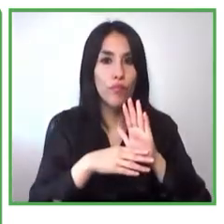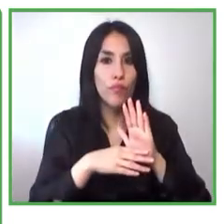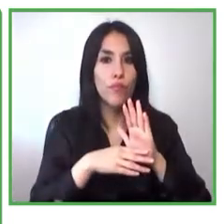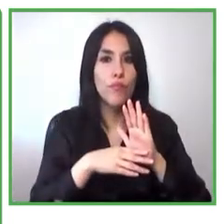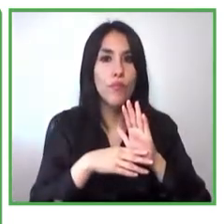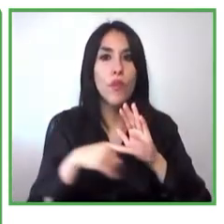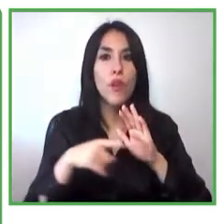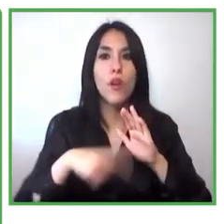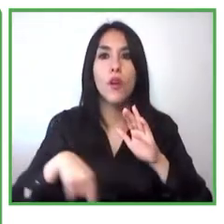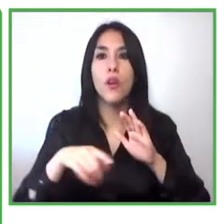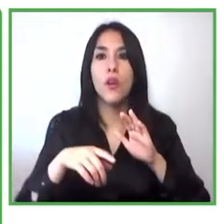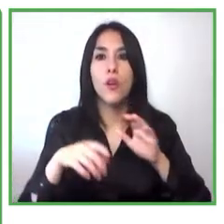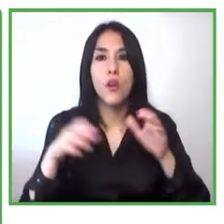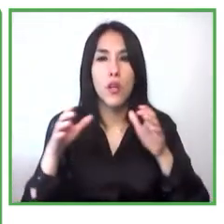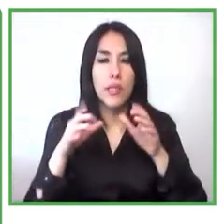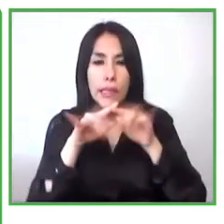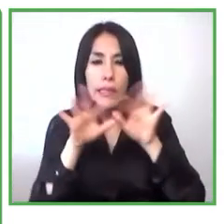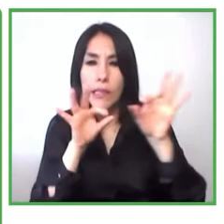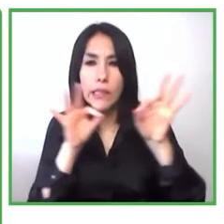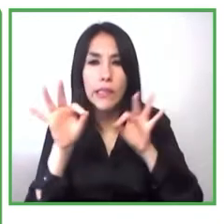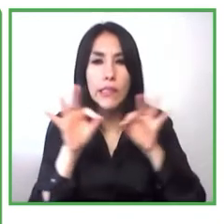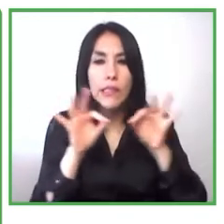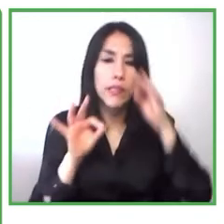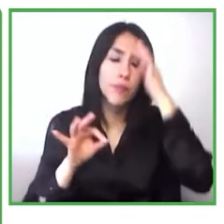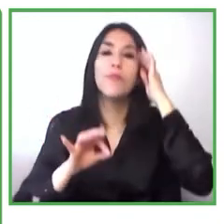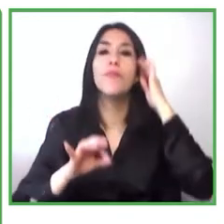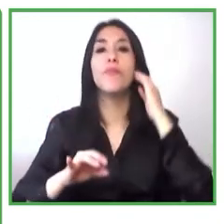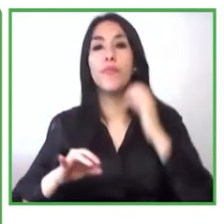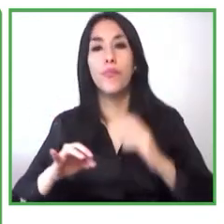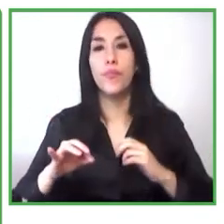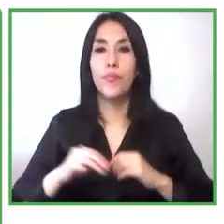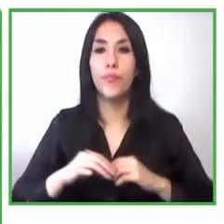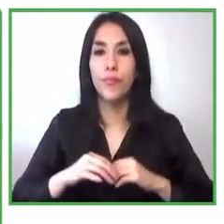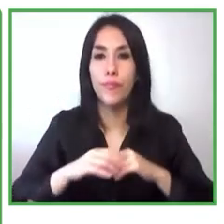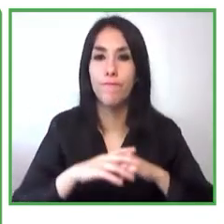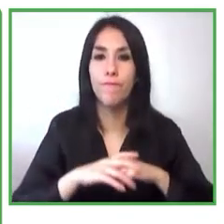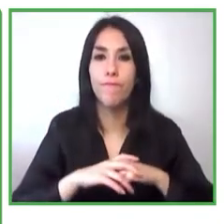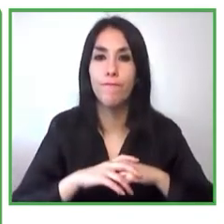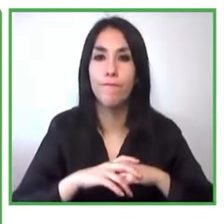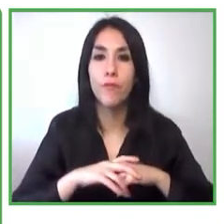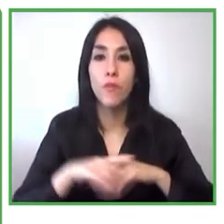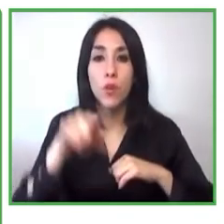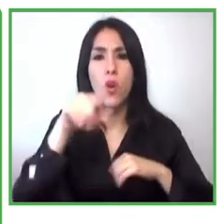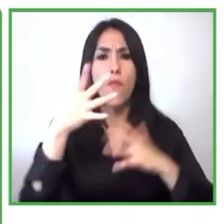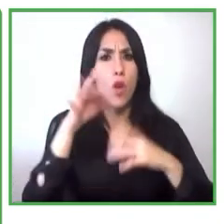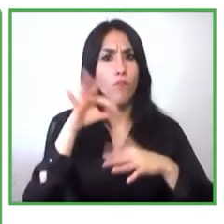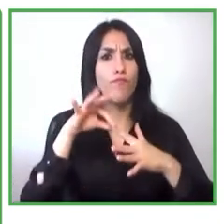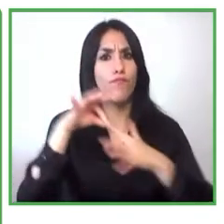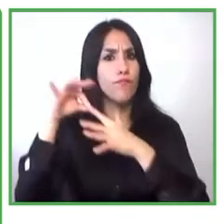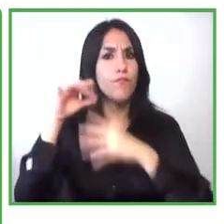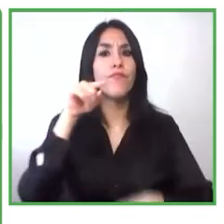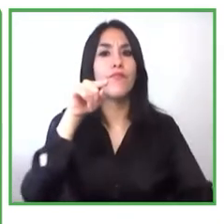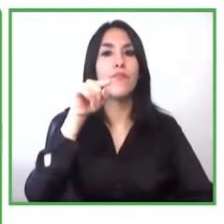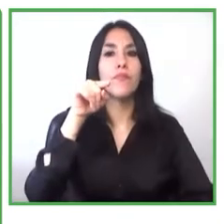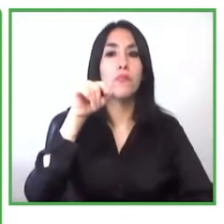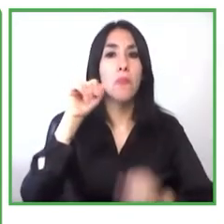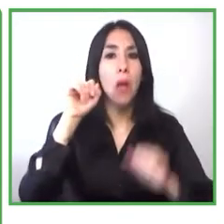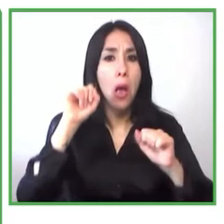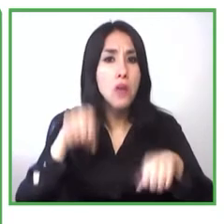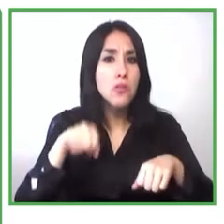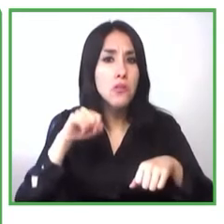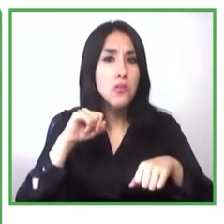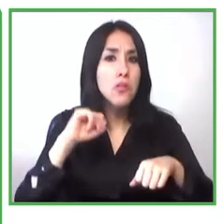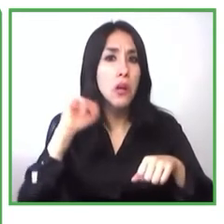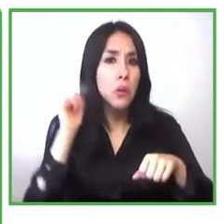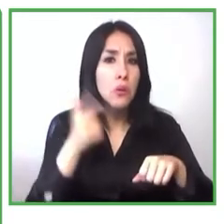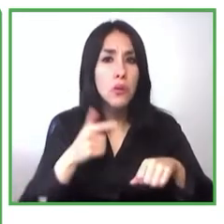le permita a la organización generar ingresos adicionales para poder sustentar todo el trabajo social que hacen con las personas